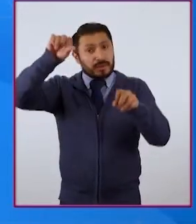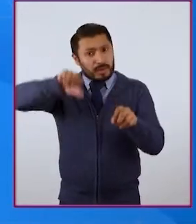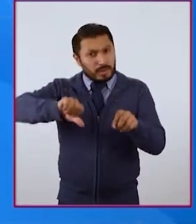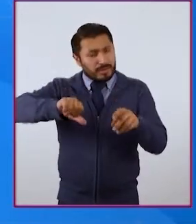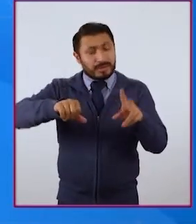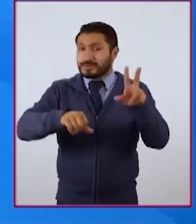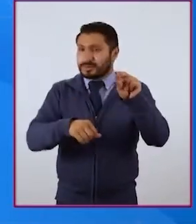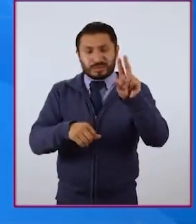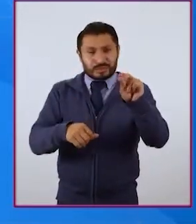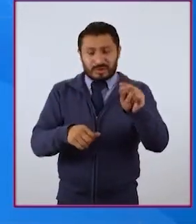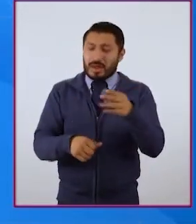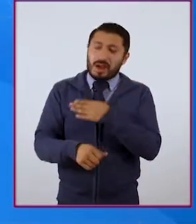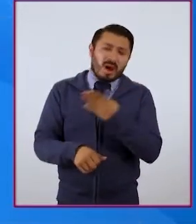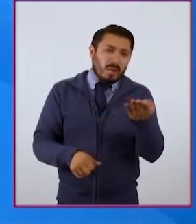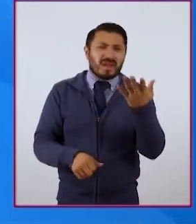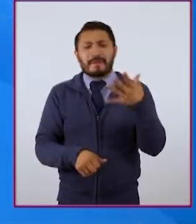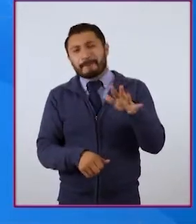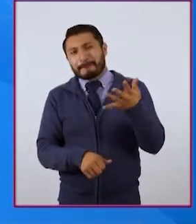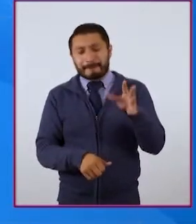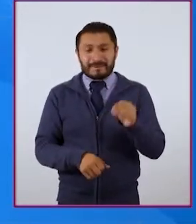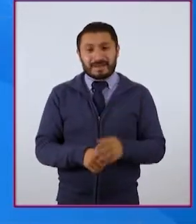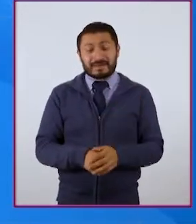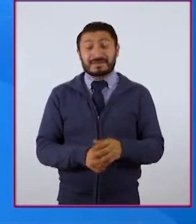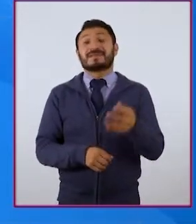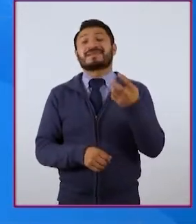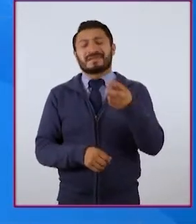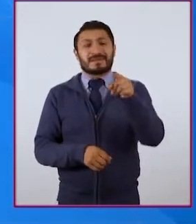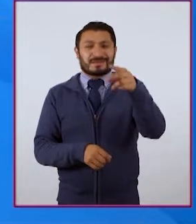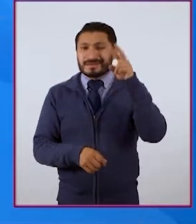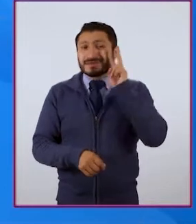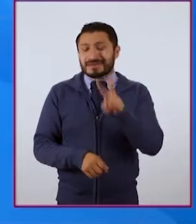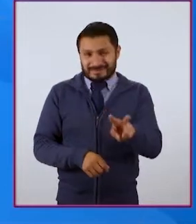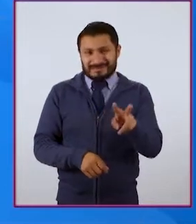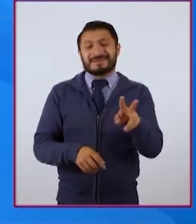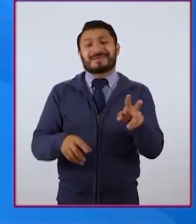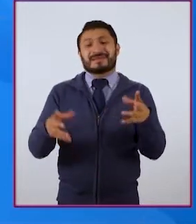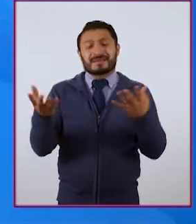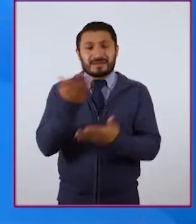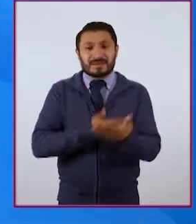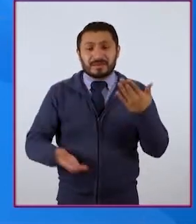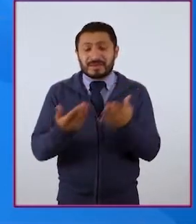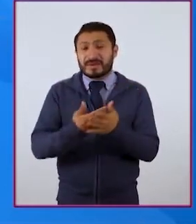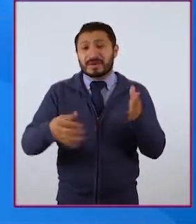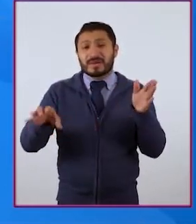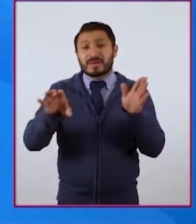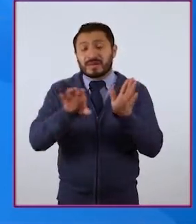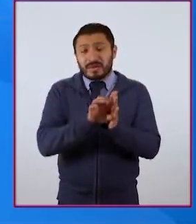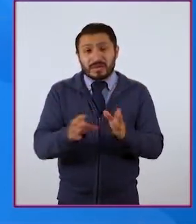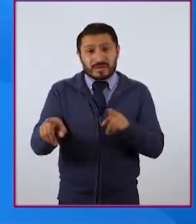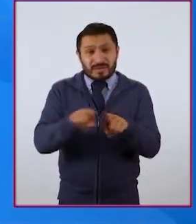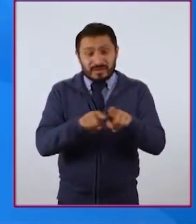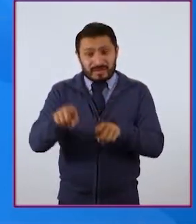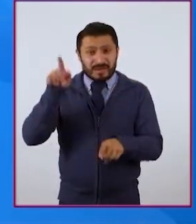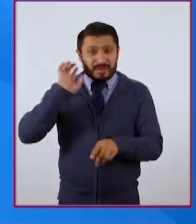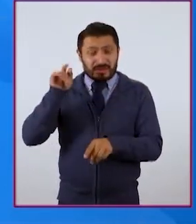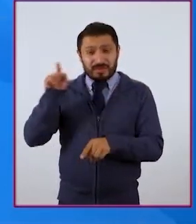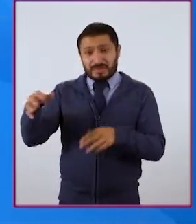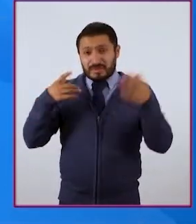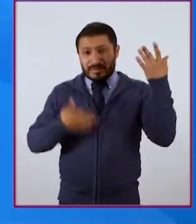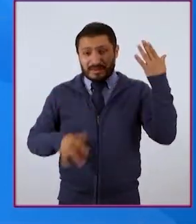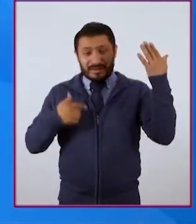No, bueno, más o menos. Es que ya ves que comparto cuarto con mi hermano y cuando practica con su guitarra le gusta estar solo.